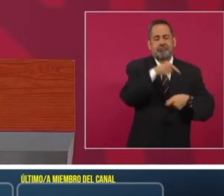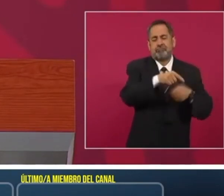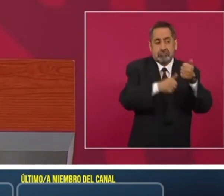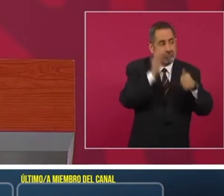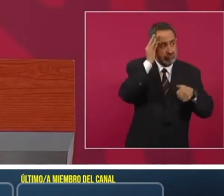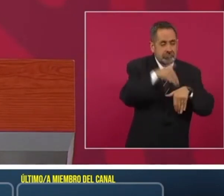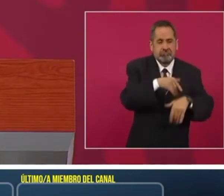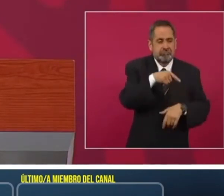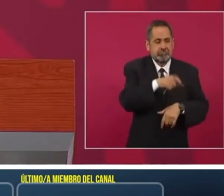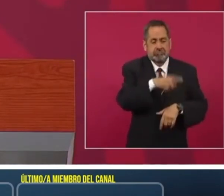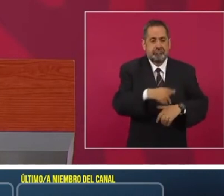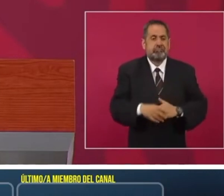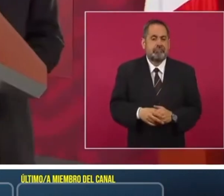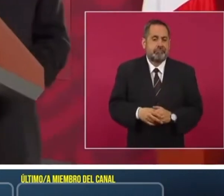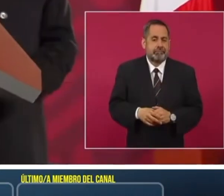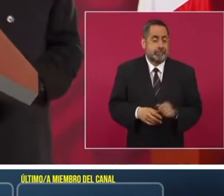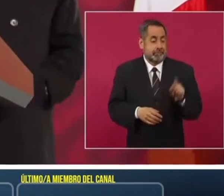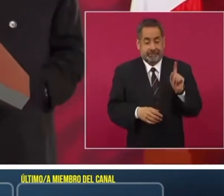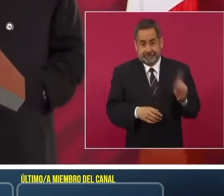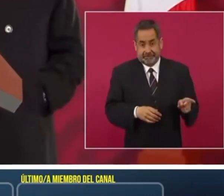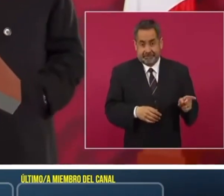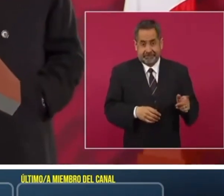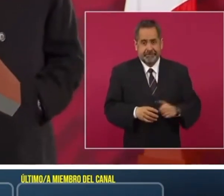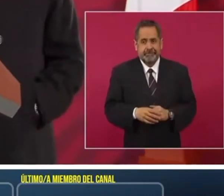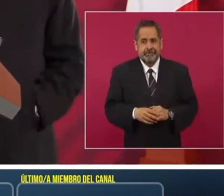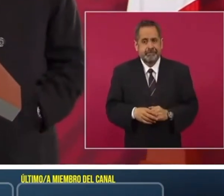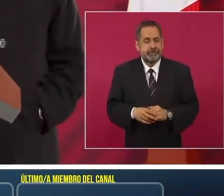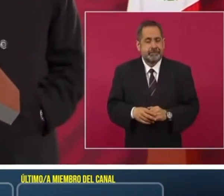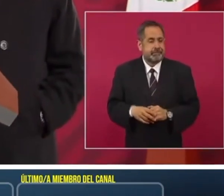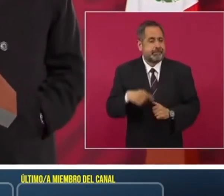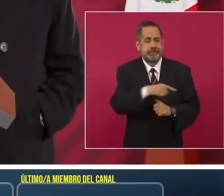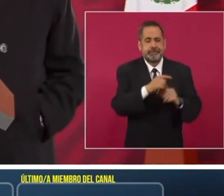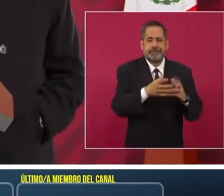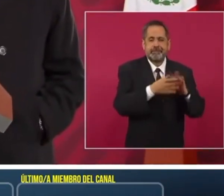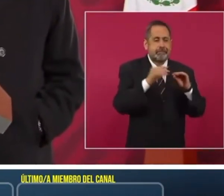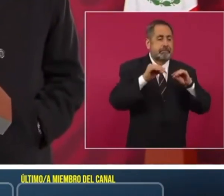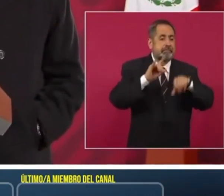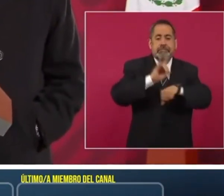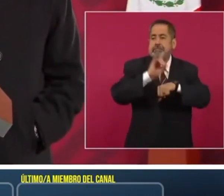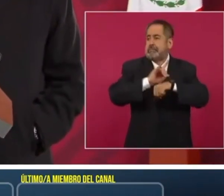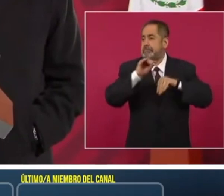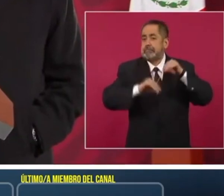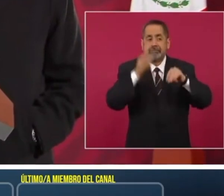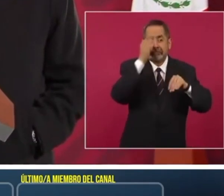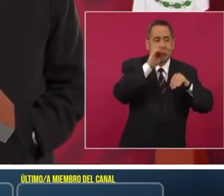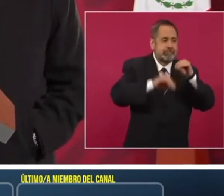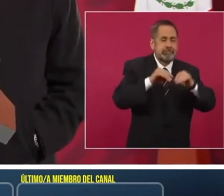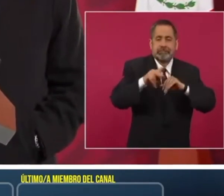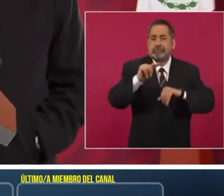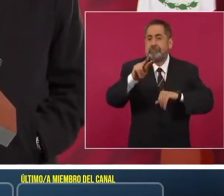No fue capaz de participar en un montaje de